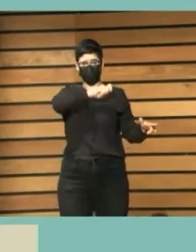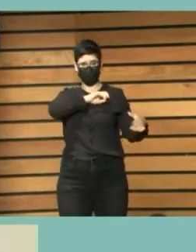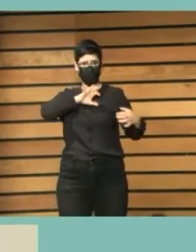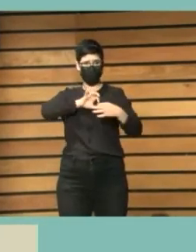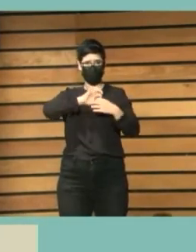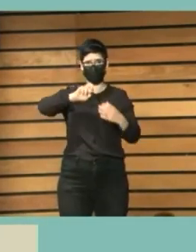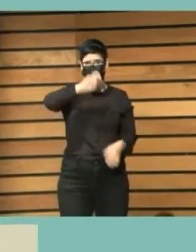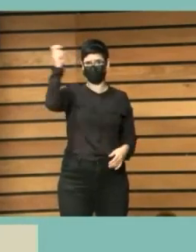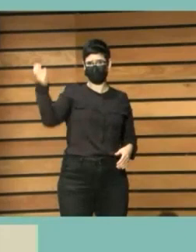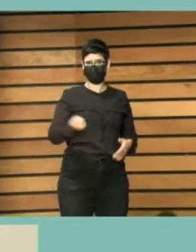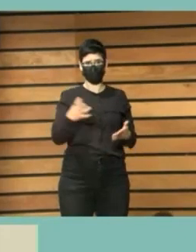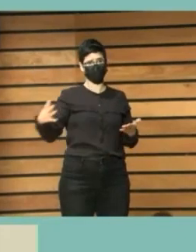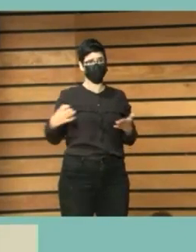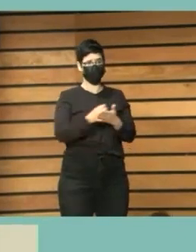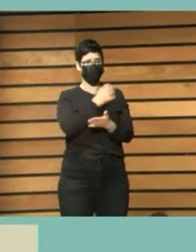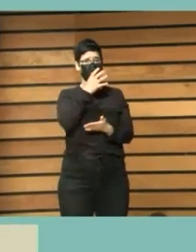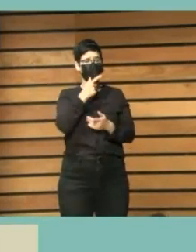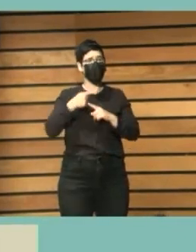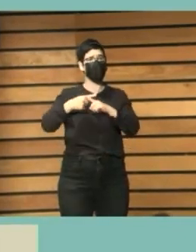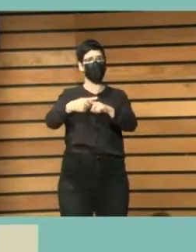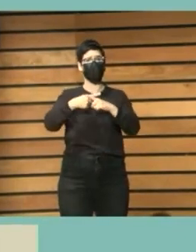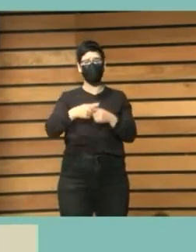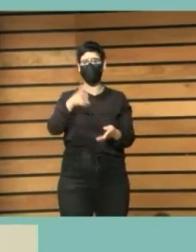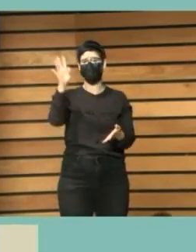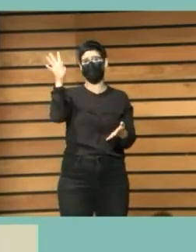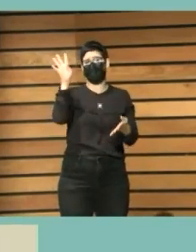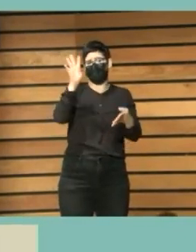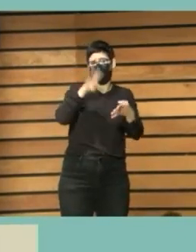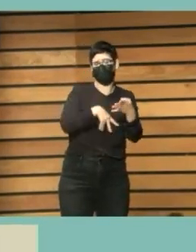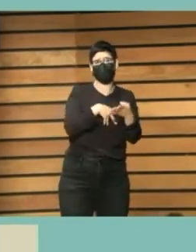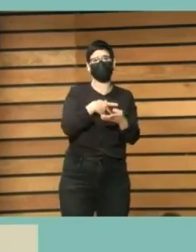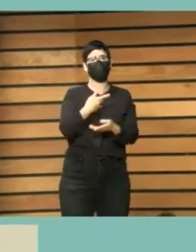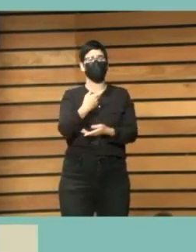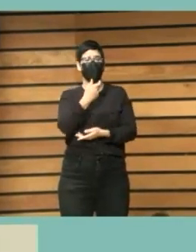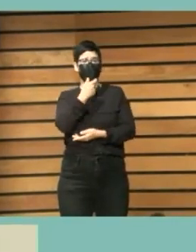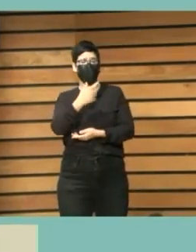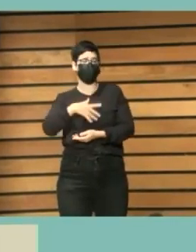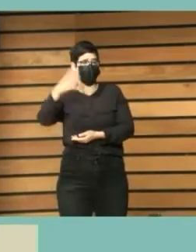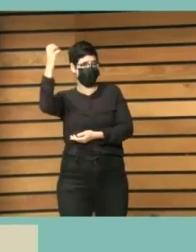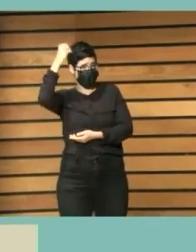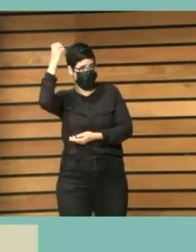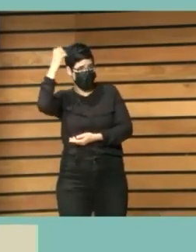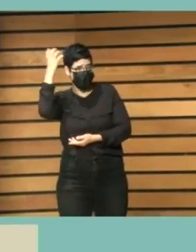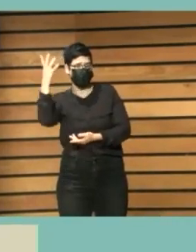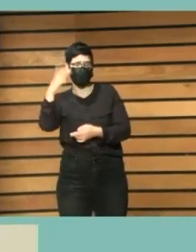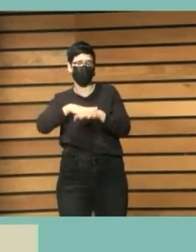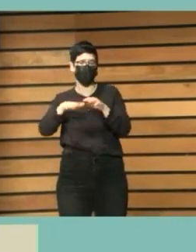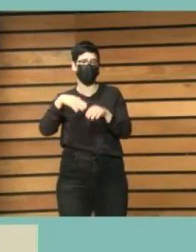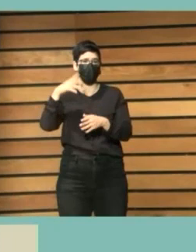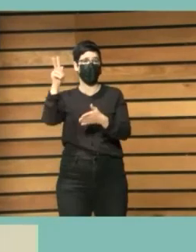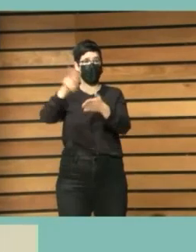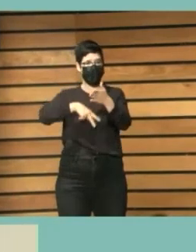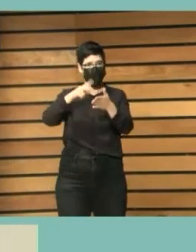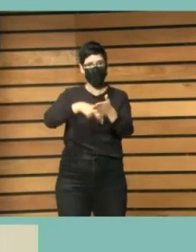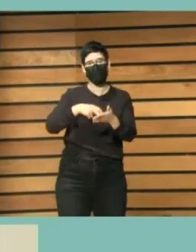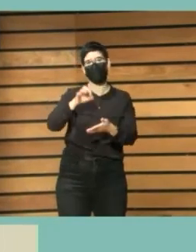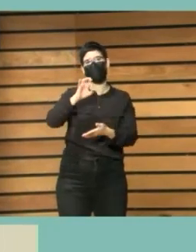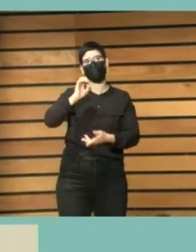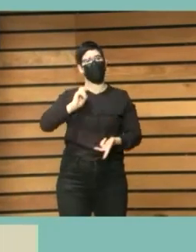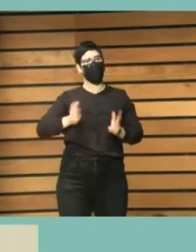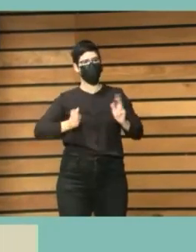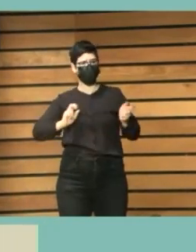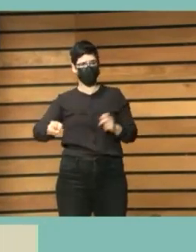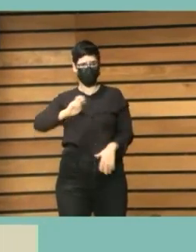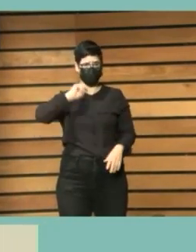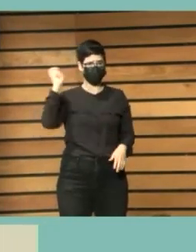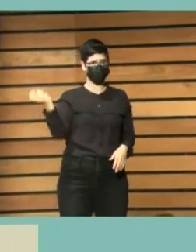lecturas en catalán, en euskera, en gallego, en castellano sin conflictos y sin problemas desde el diálogo. Otra